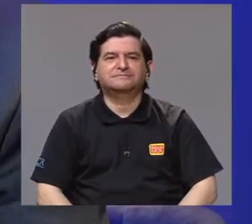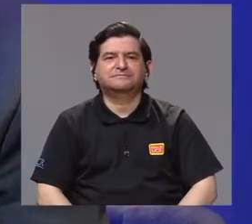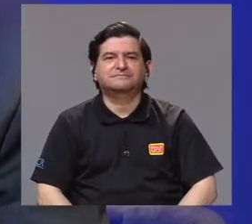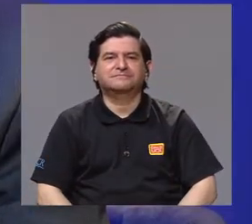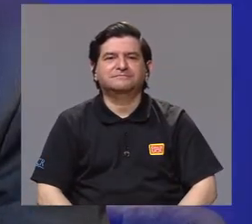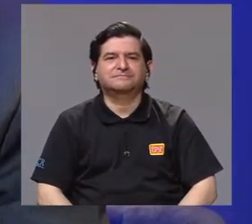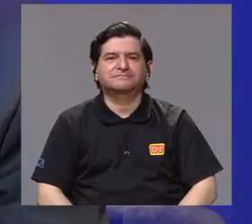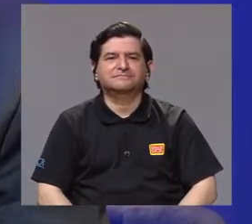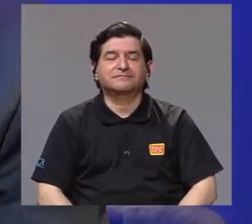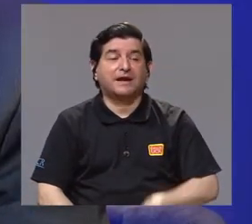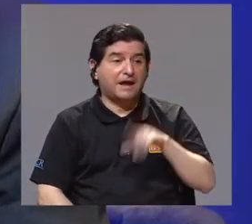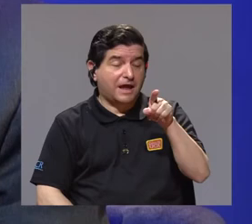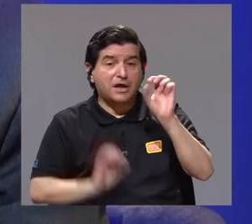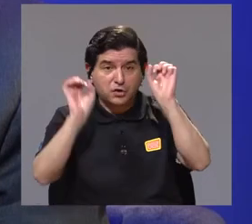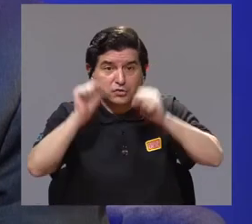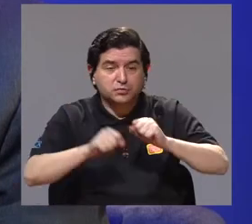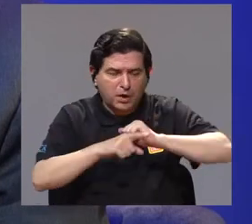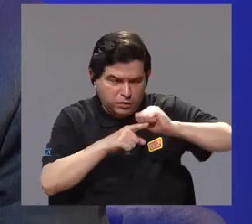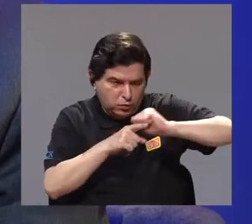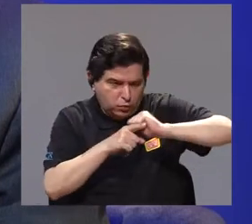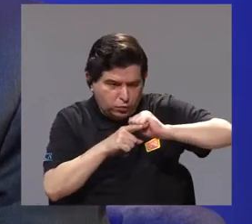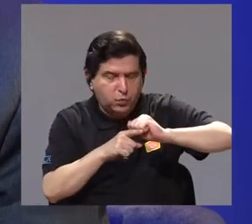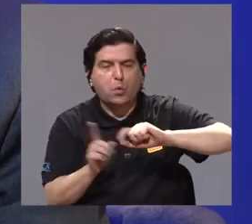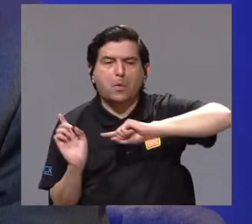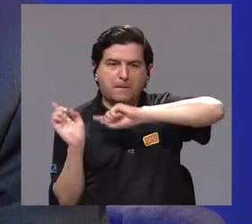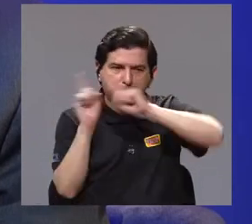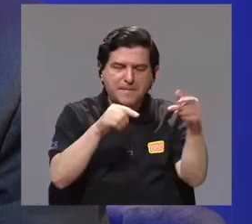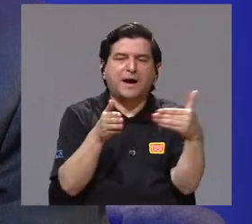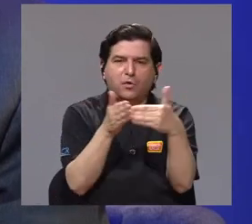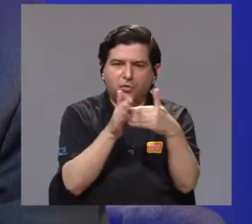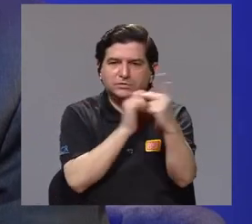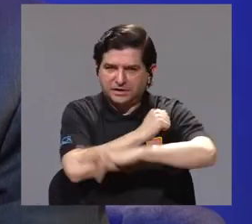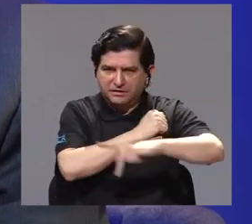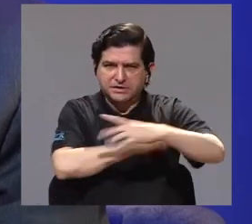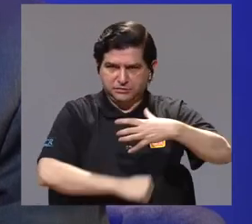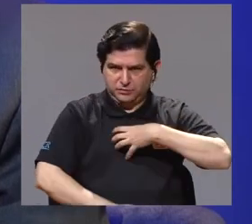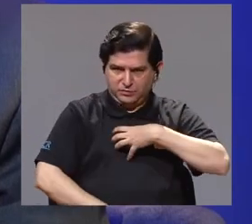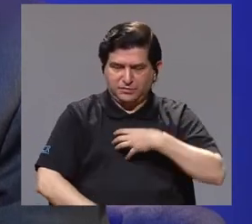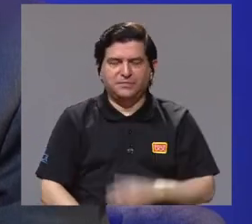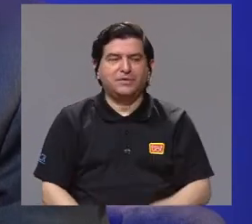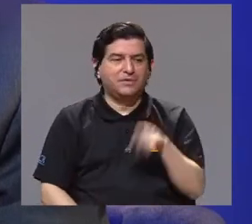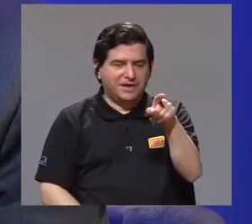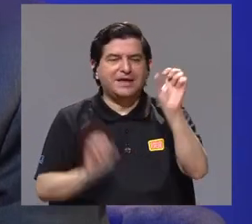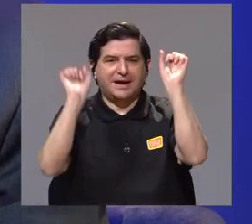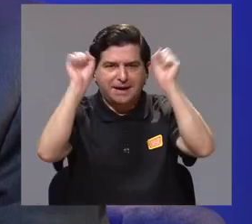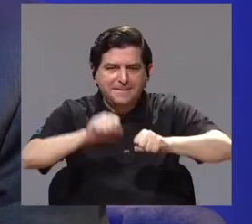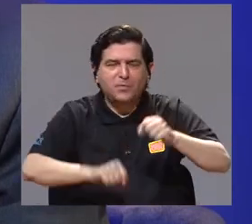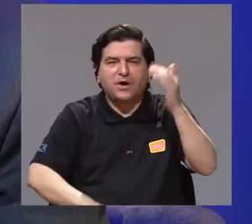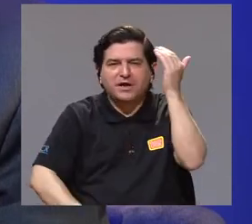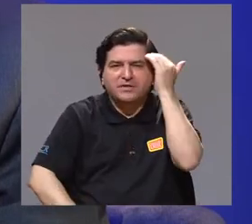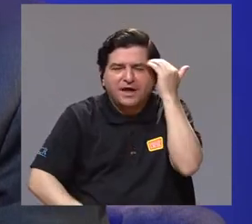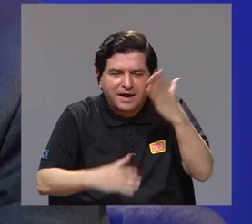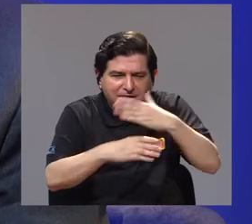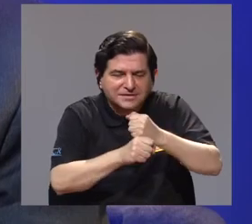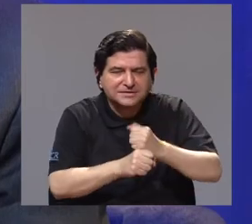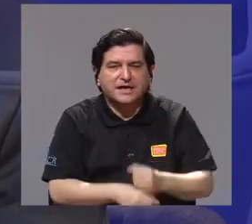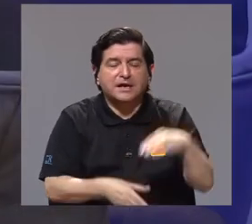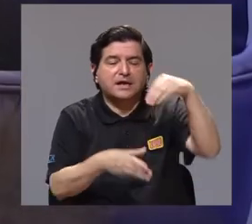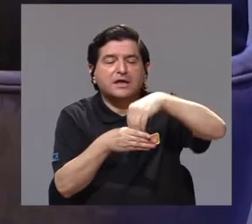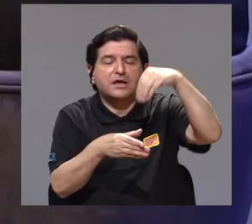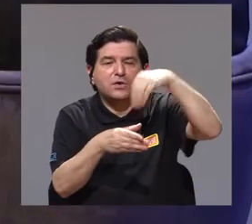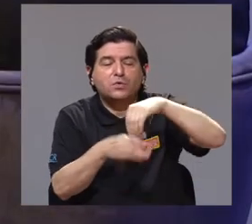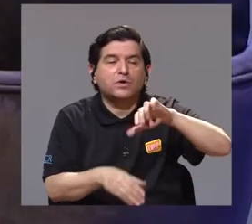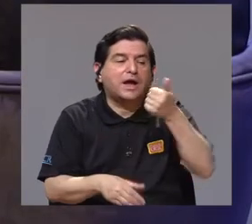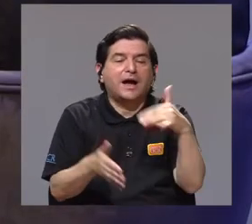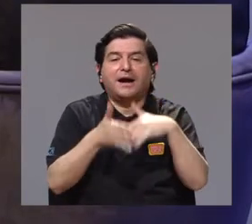logran capacitarse y regresar a sus países y una vez más generar conocimiento